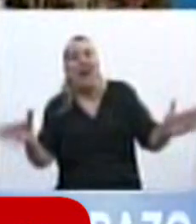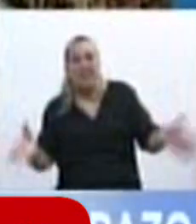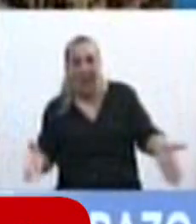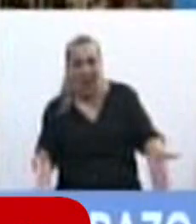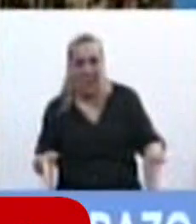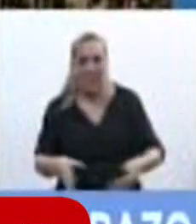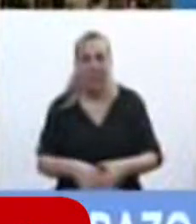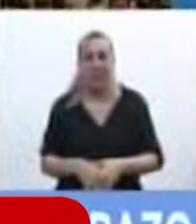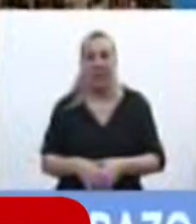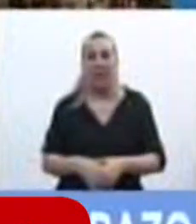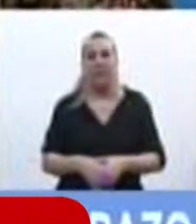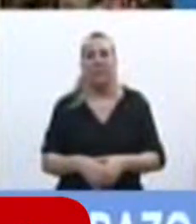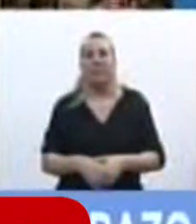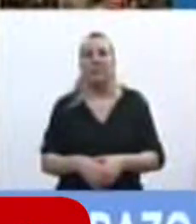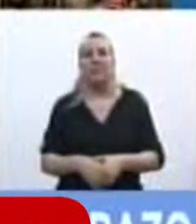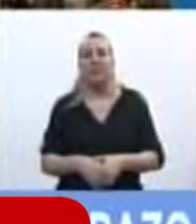Quiero ya ahora